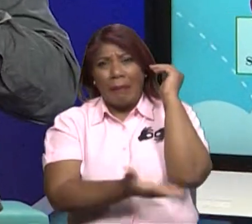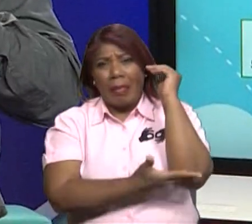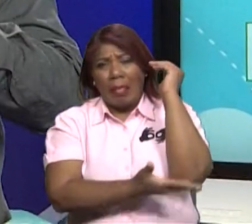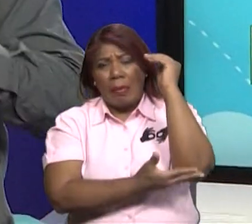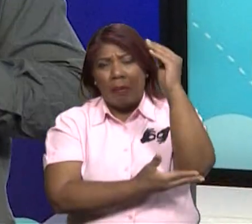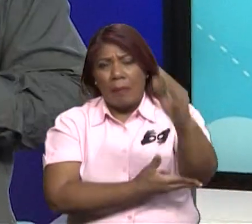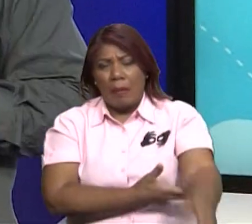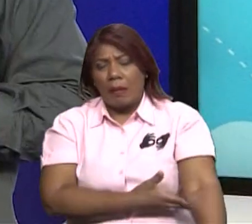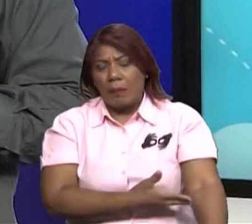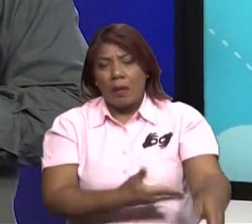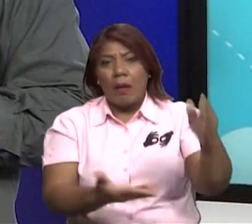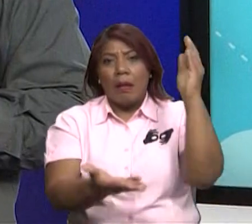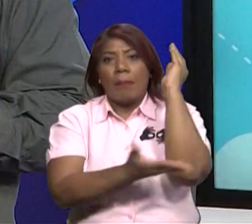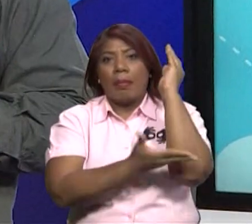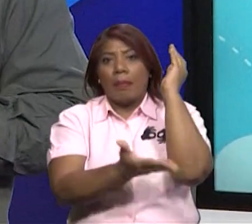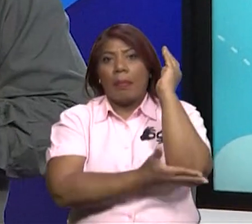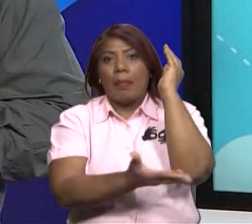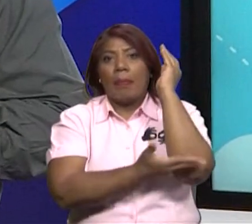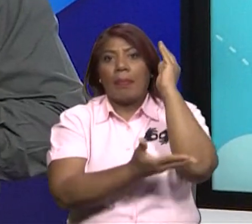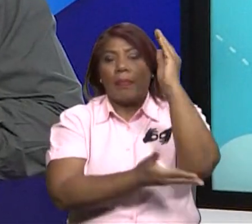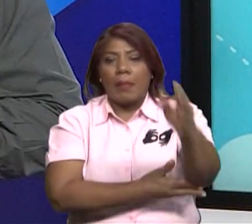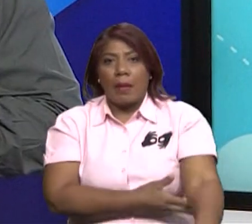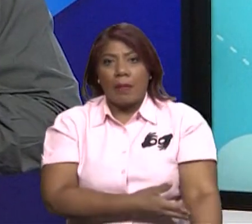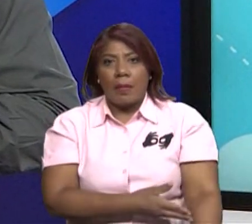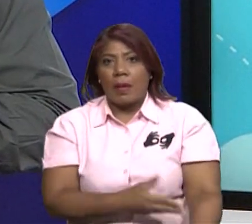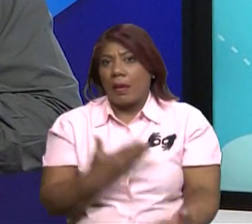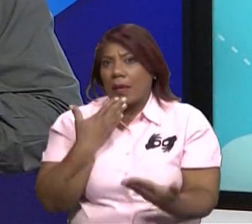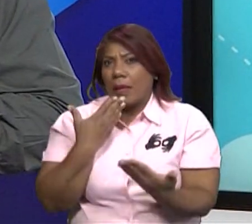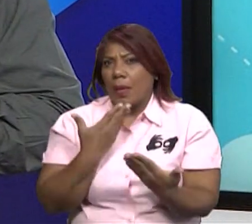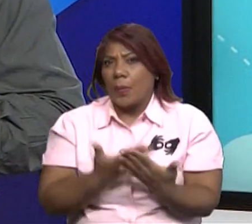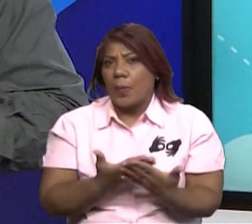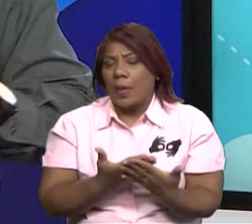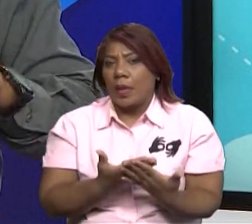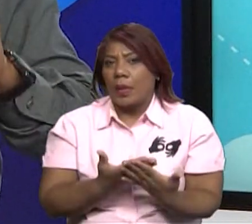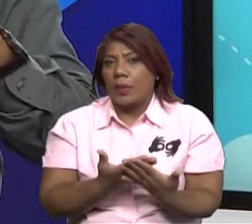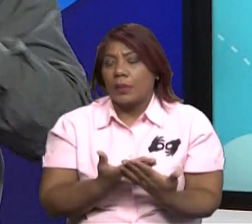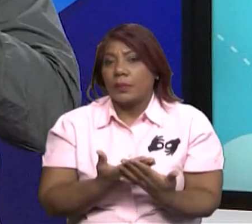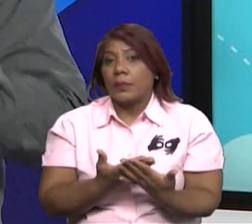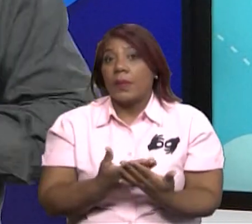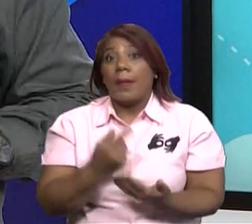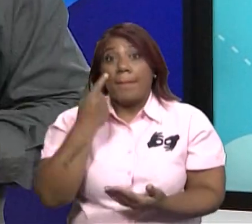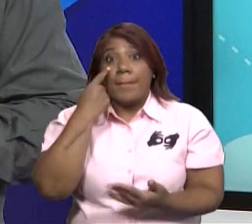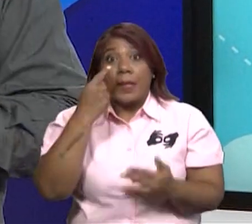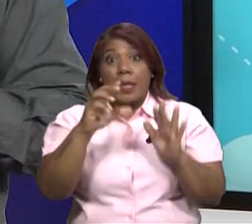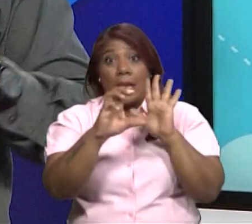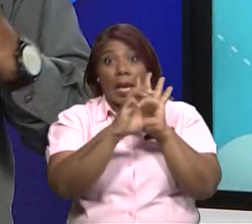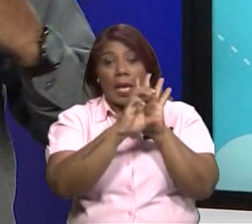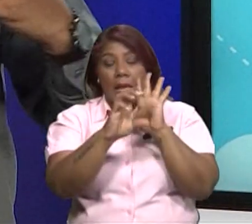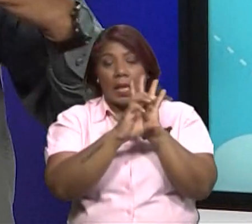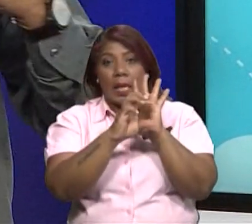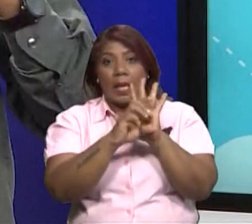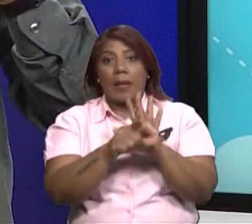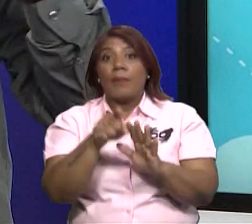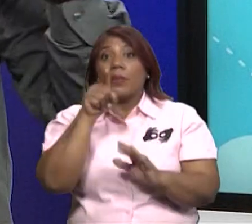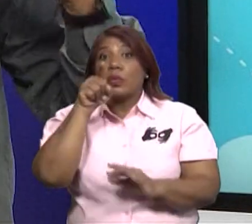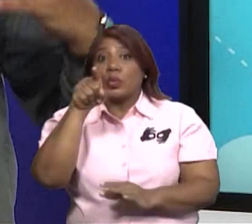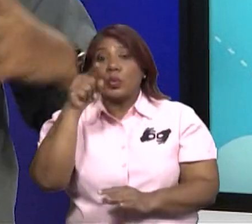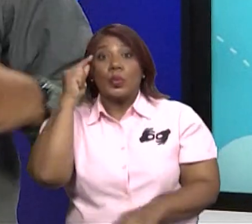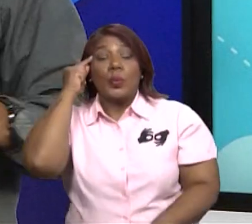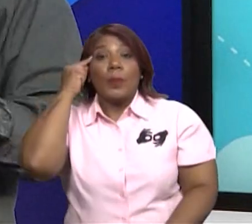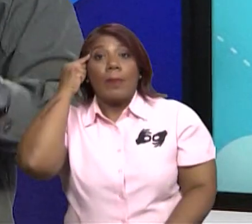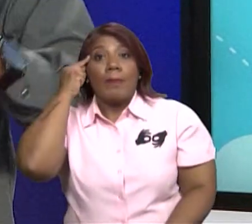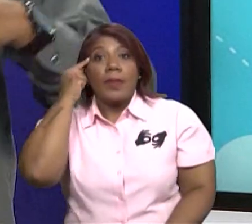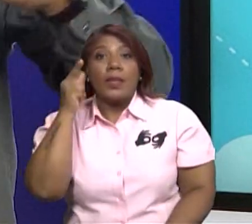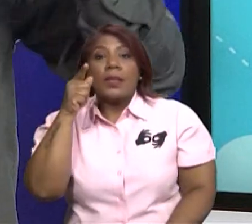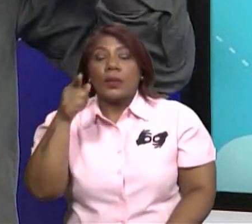Te voy a dar un ejemplito. ¿Cómo te sentirías tú? Si tú estás respirando